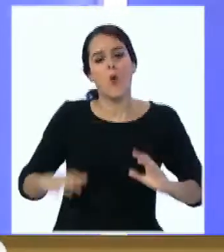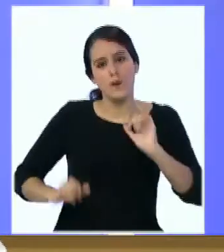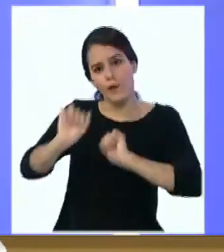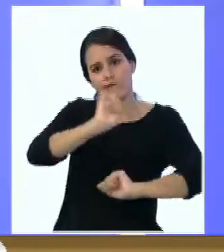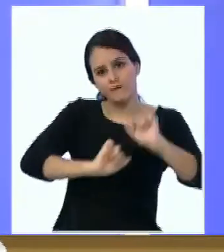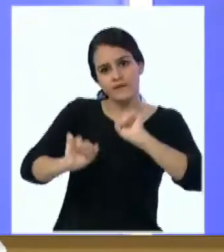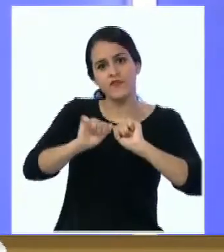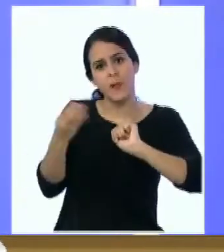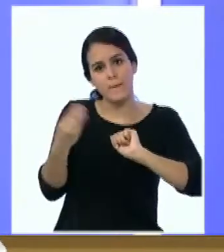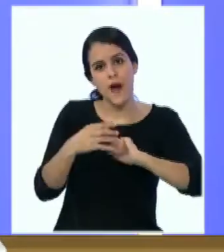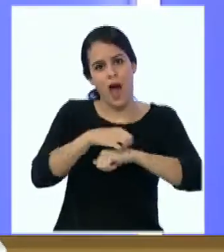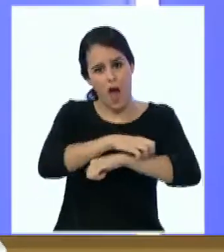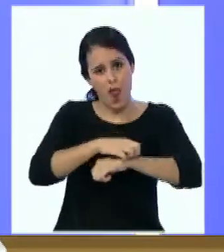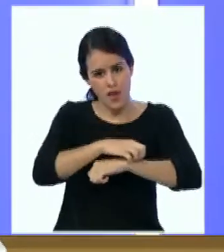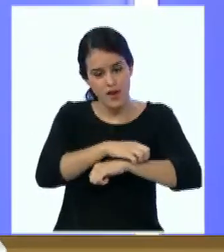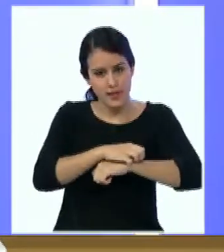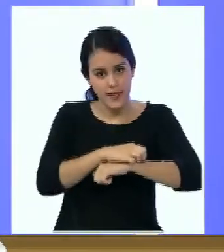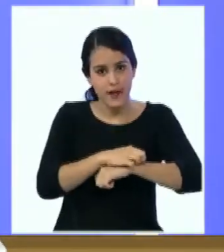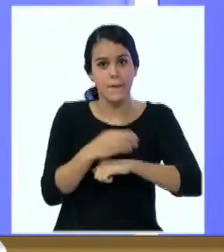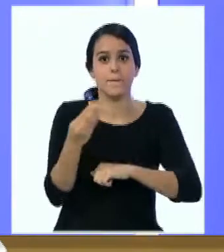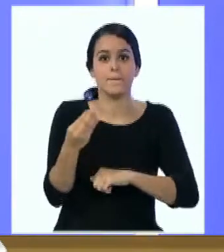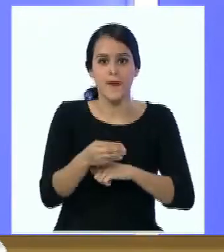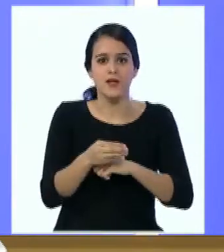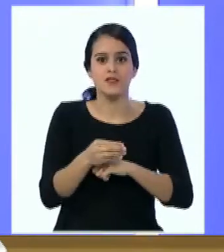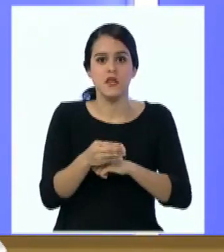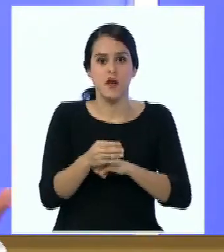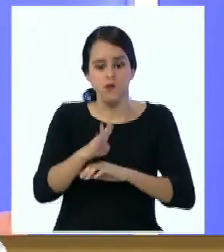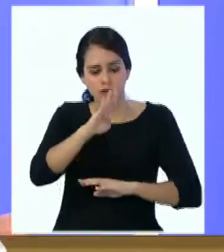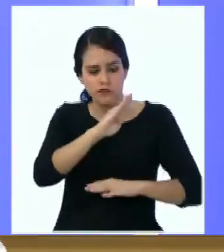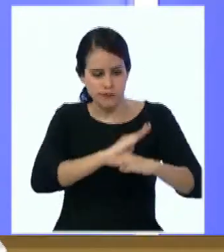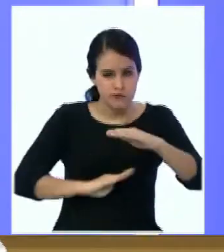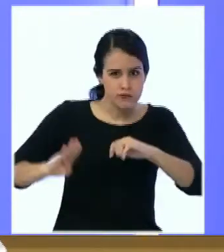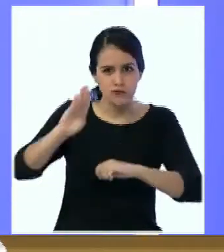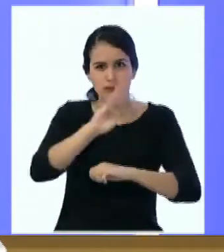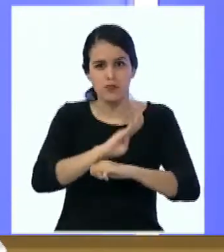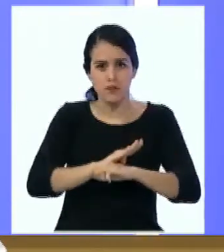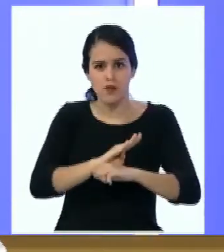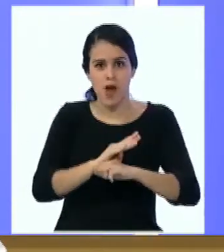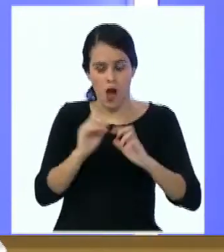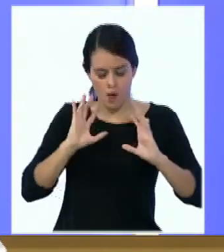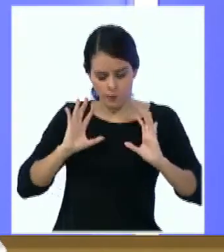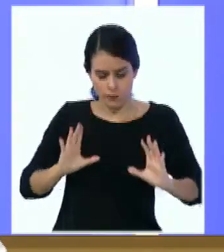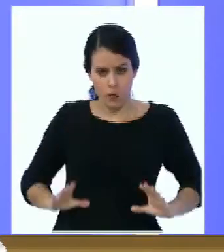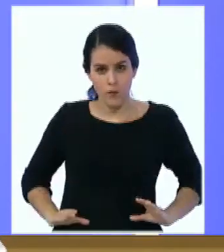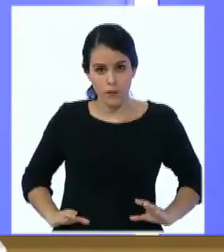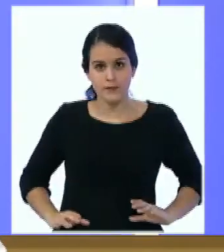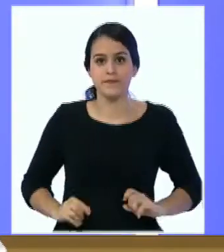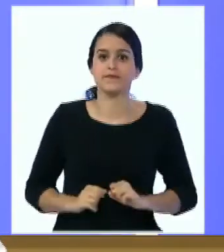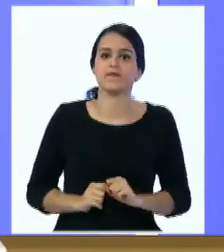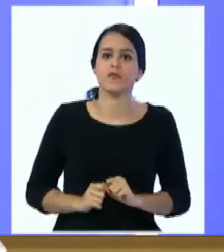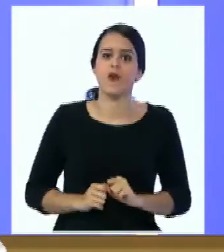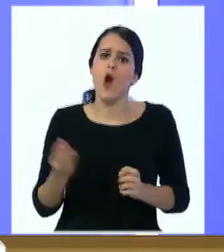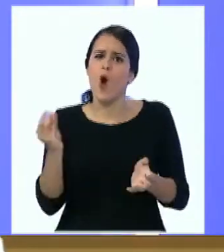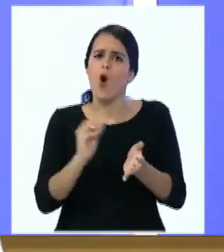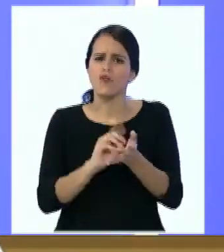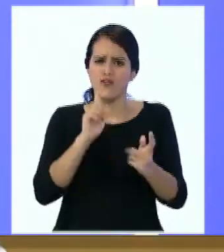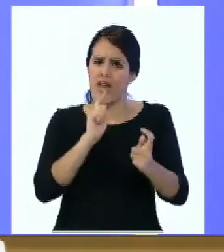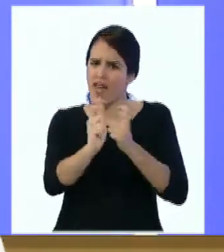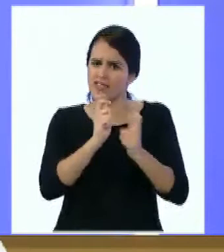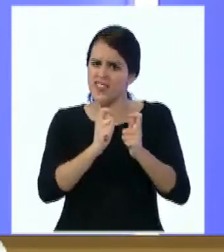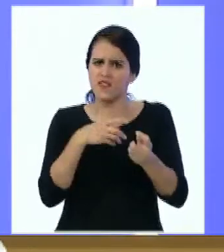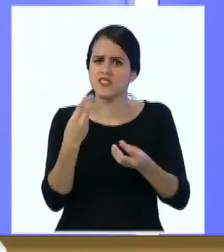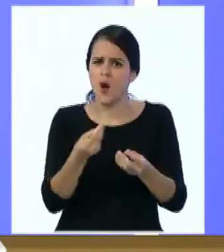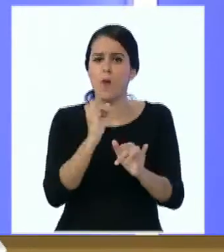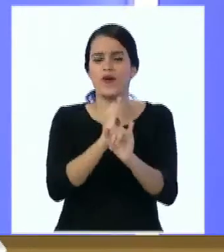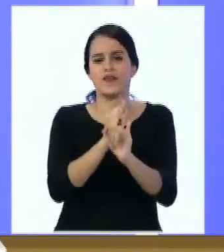clínica Alergóloga y también es bioanalista Nosotros despedimos la tarde de hoy Recordándole que si quiere ver esta entrevista otra vez Ingresa a nuestro sitio